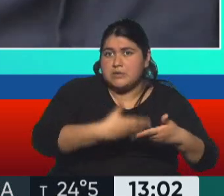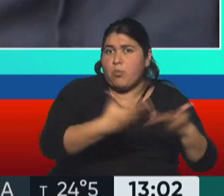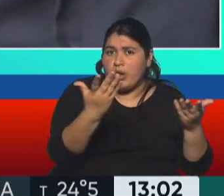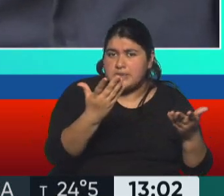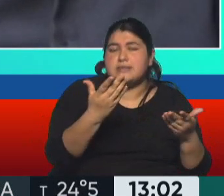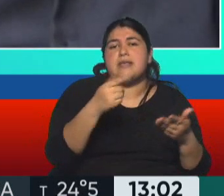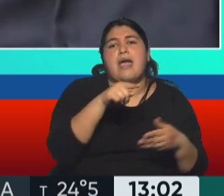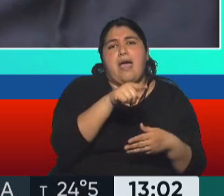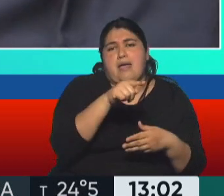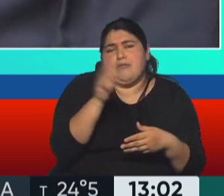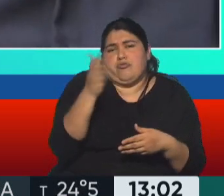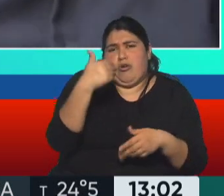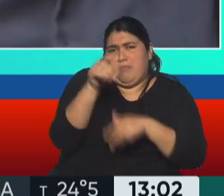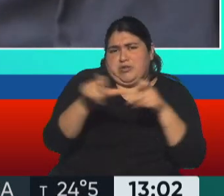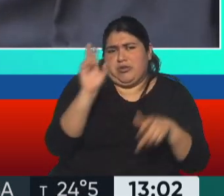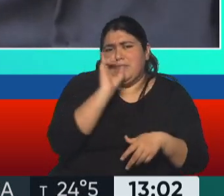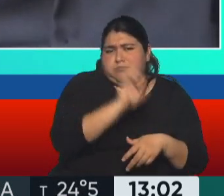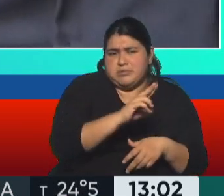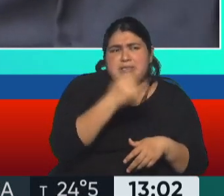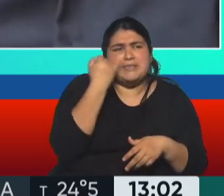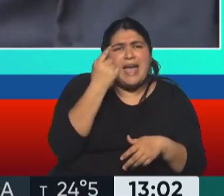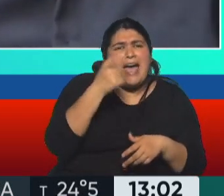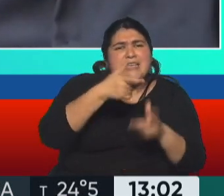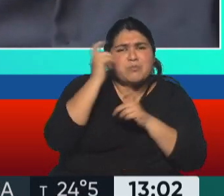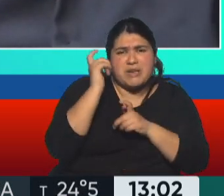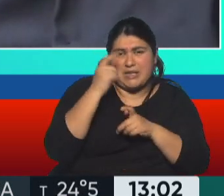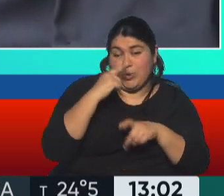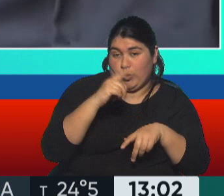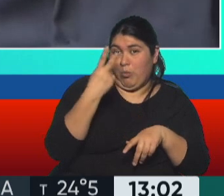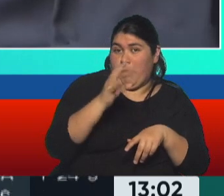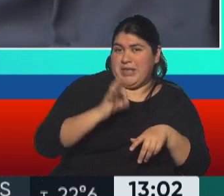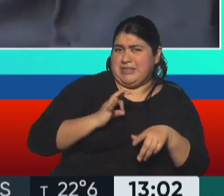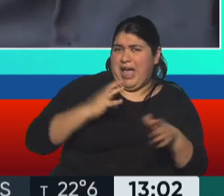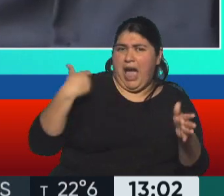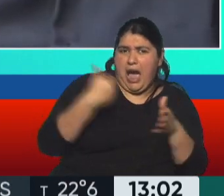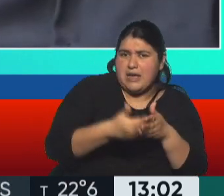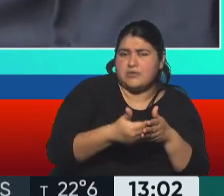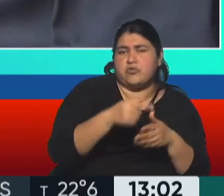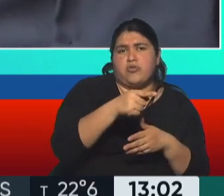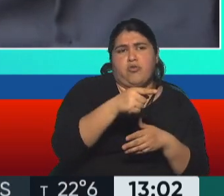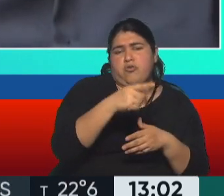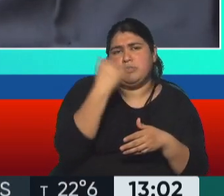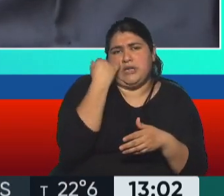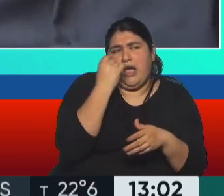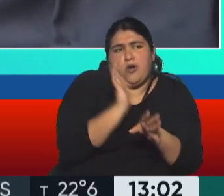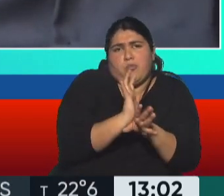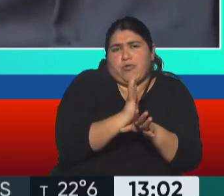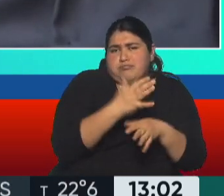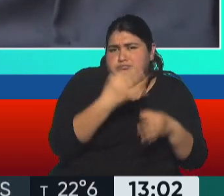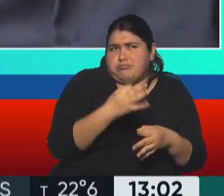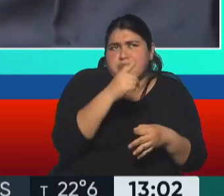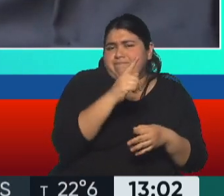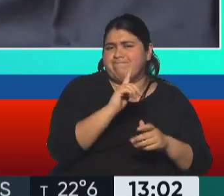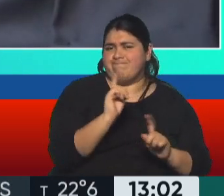Y todo el mundo lo sabía, todo el mundo lo vivió en los últimos 20 años, le quitó muchísimo peso moral a los Estados Unidos.